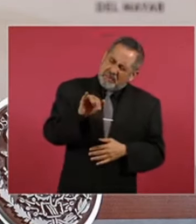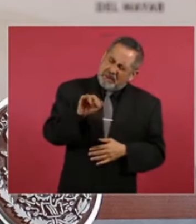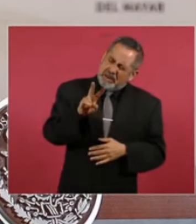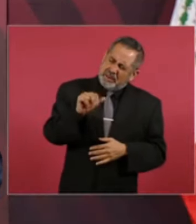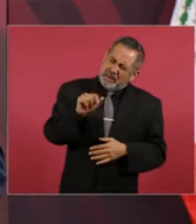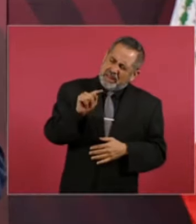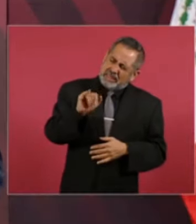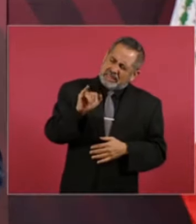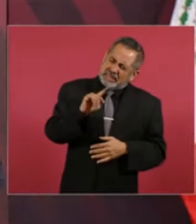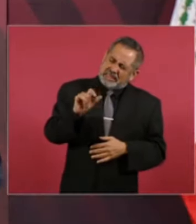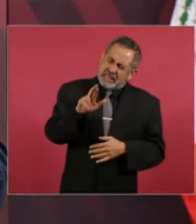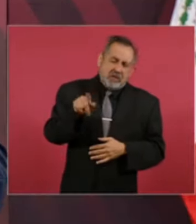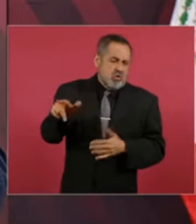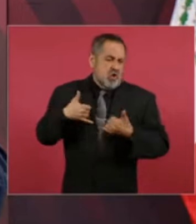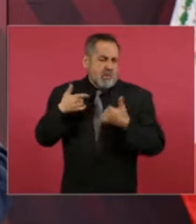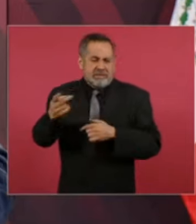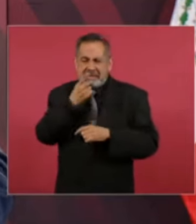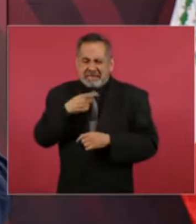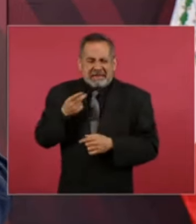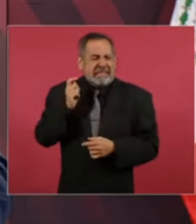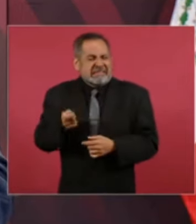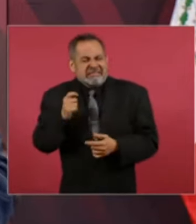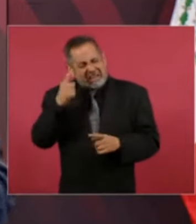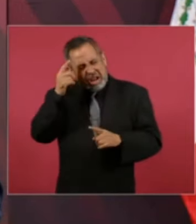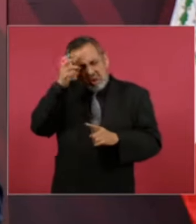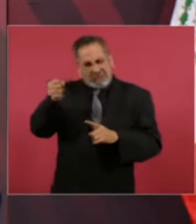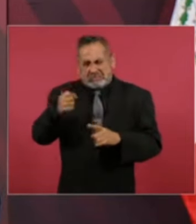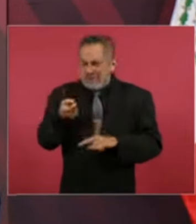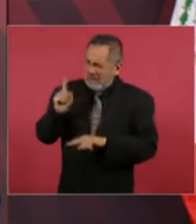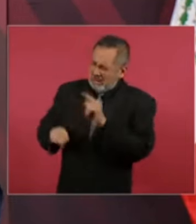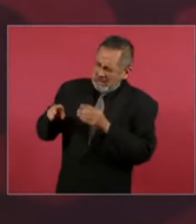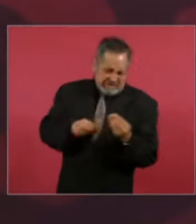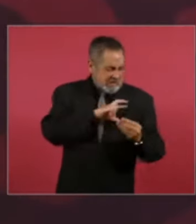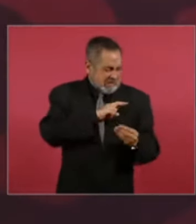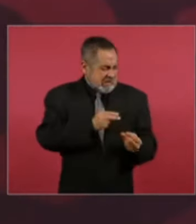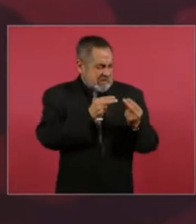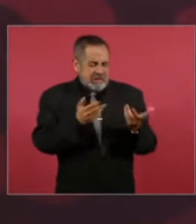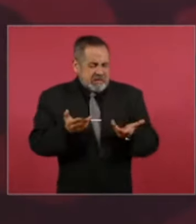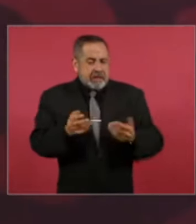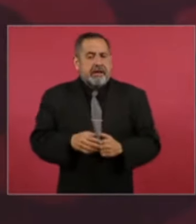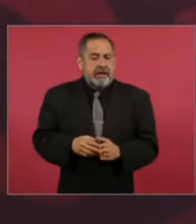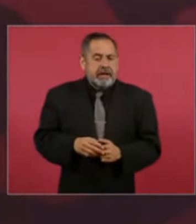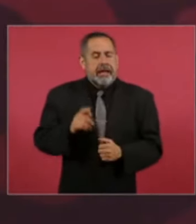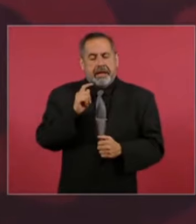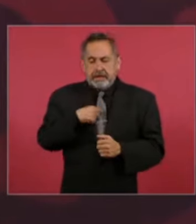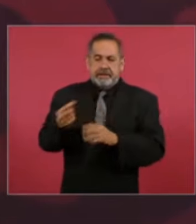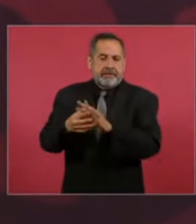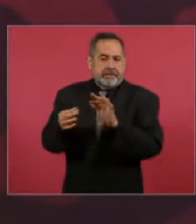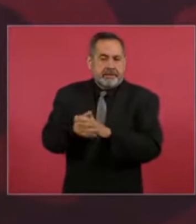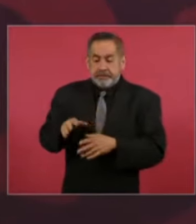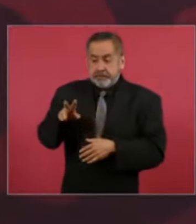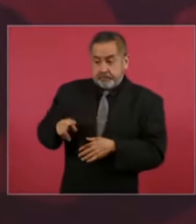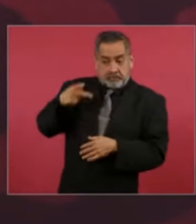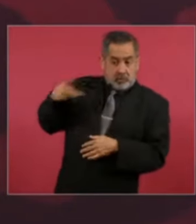un adolescente y le dije pues es convertir lo público en